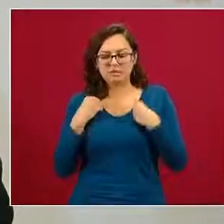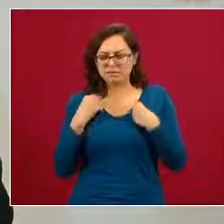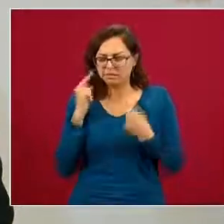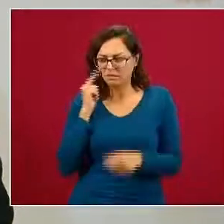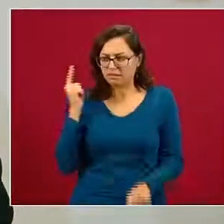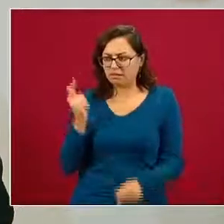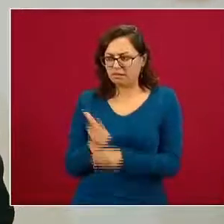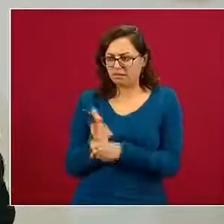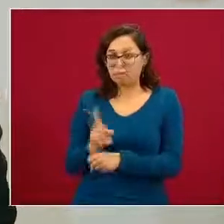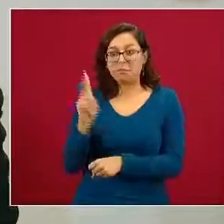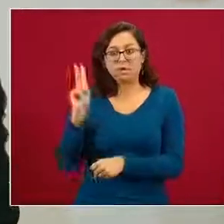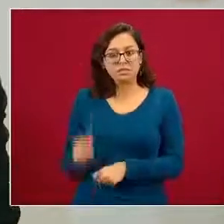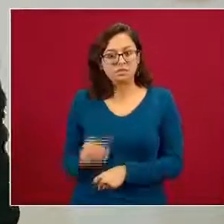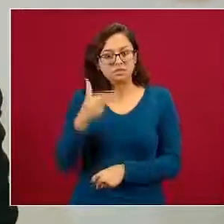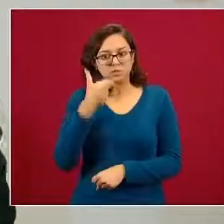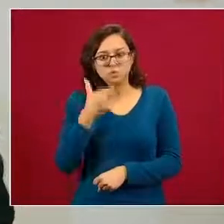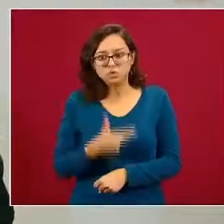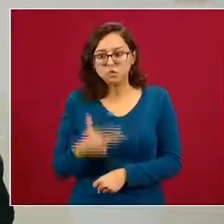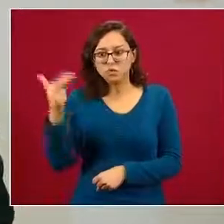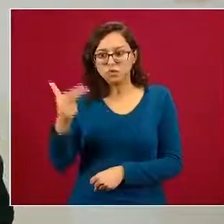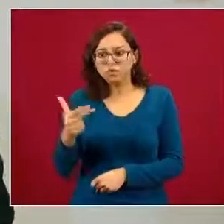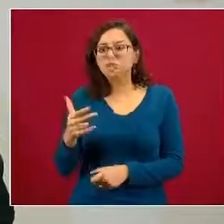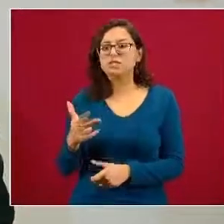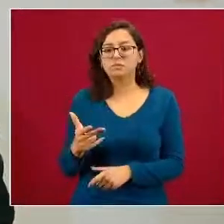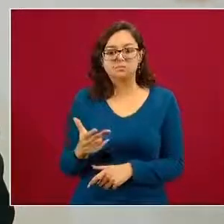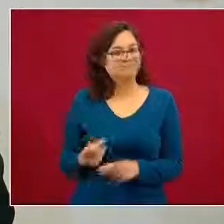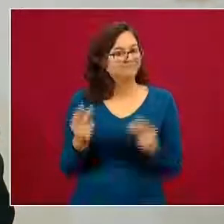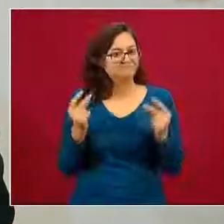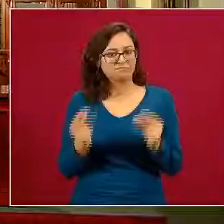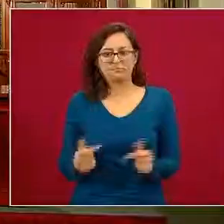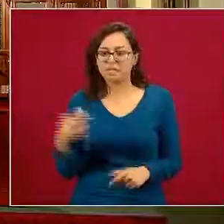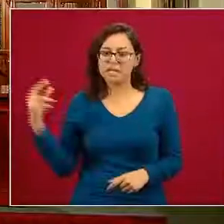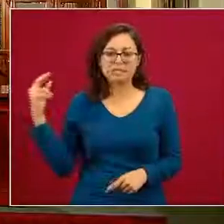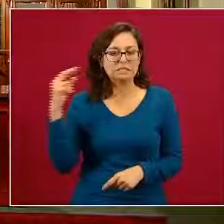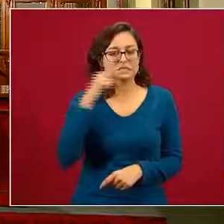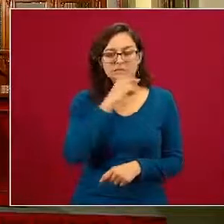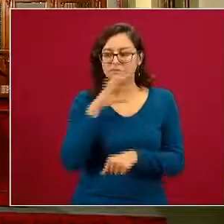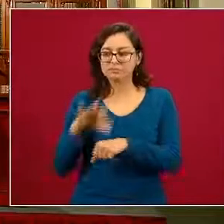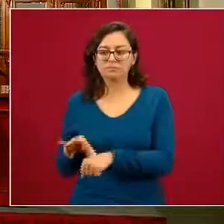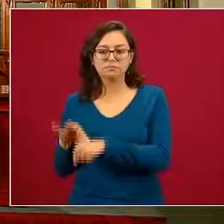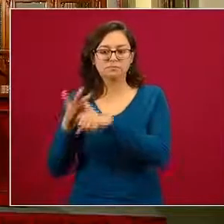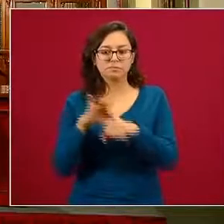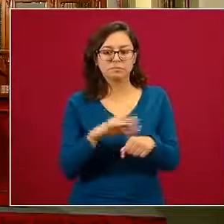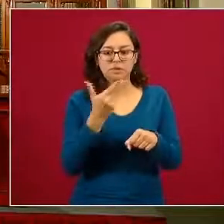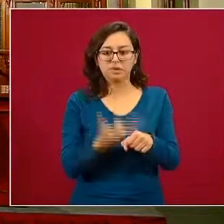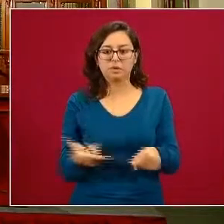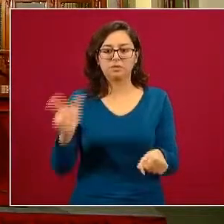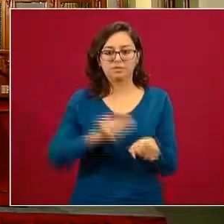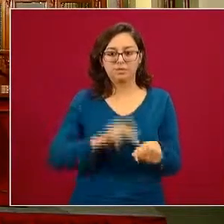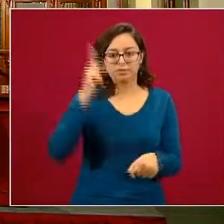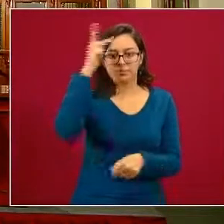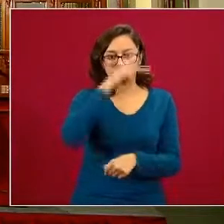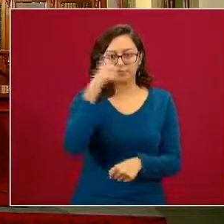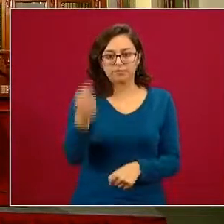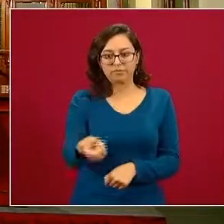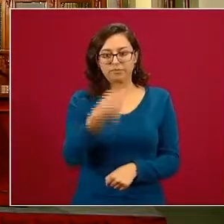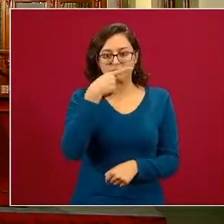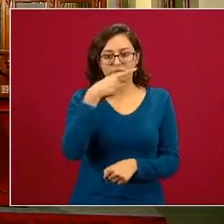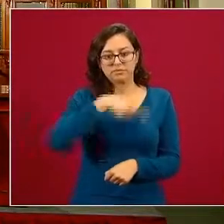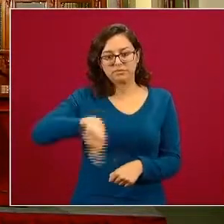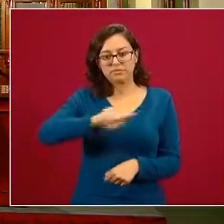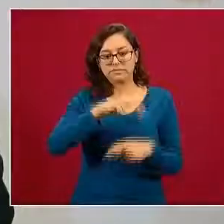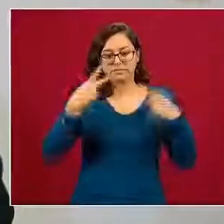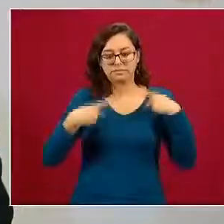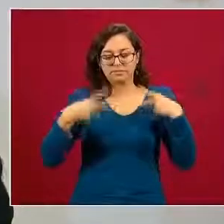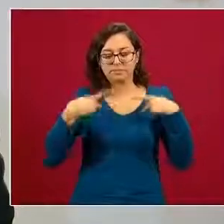riesgo suicida prácticamente se le refiere de inmediato a un hospital psiquiátrico a urgencias en donde están los especialistas que